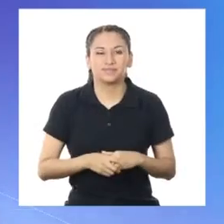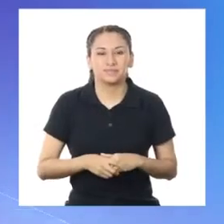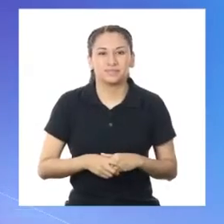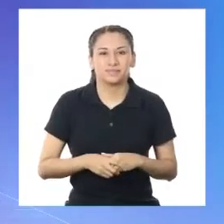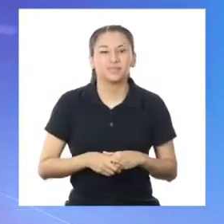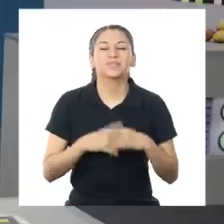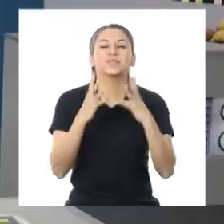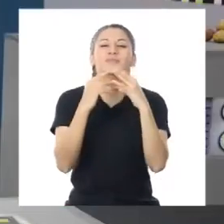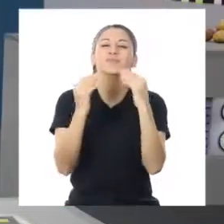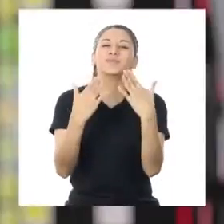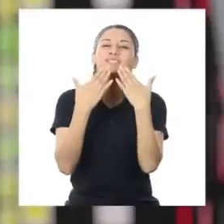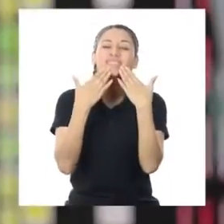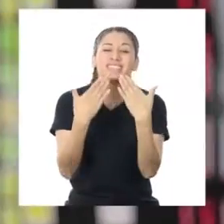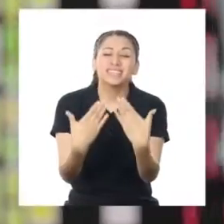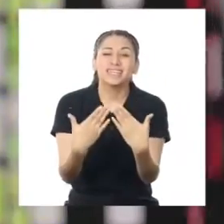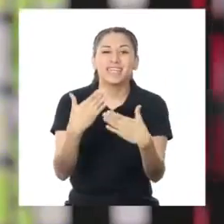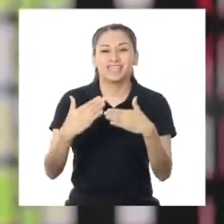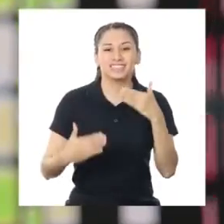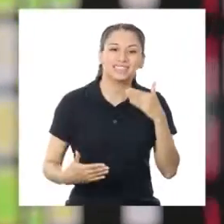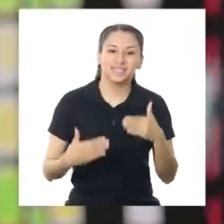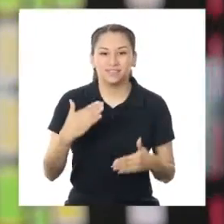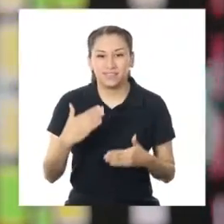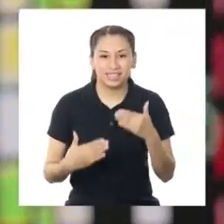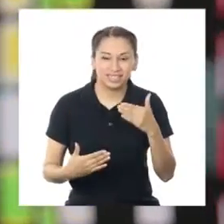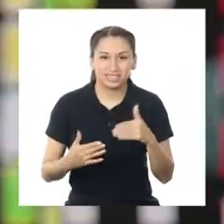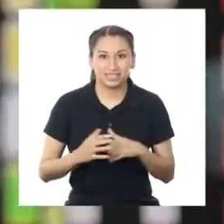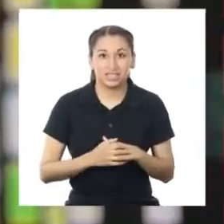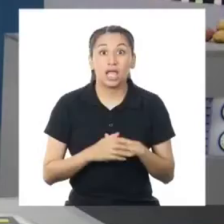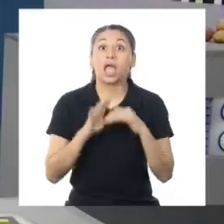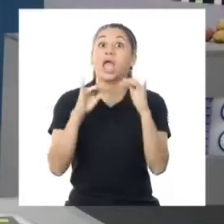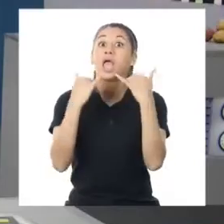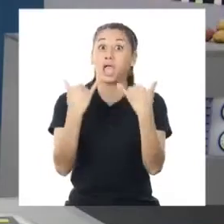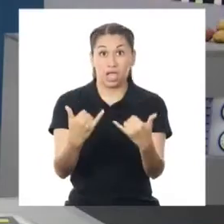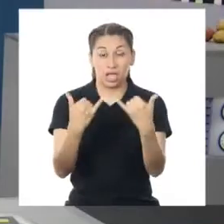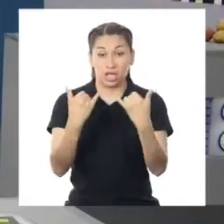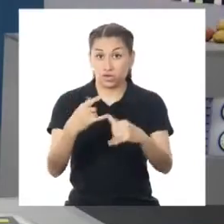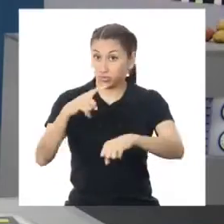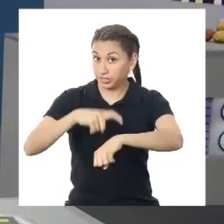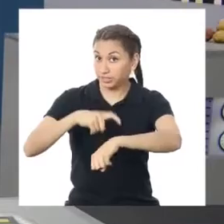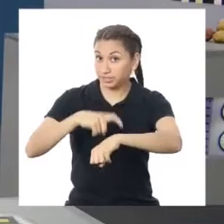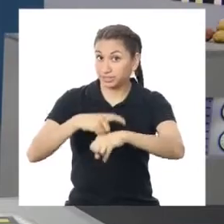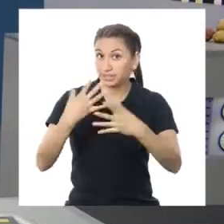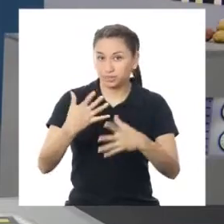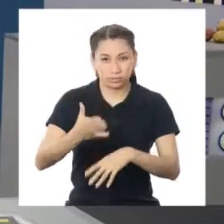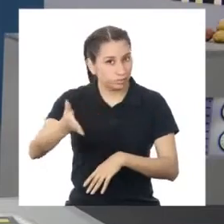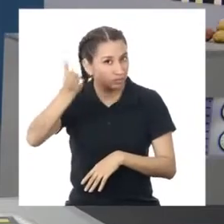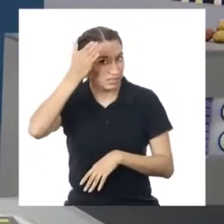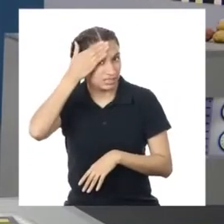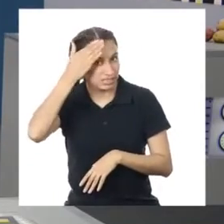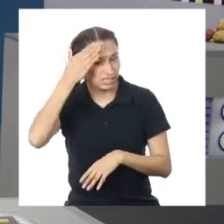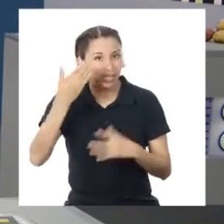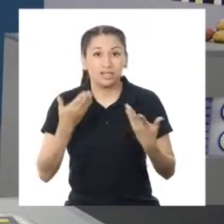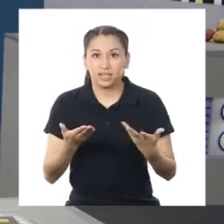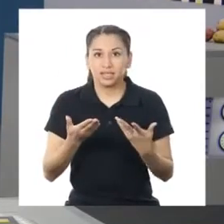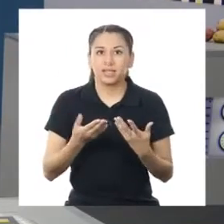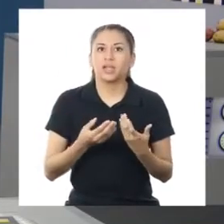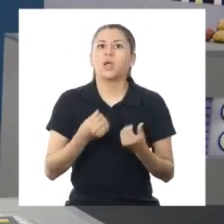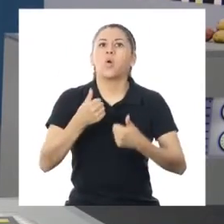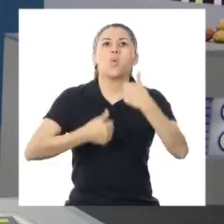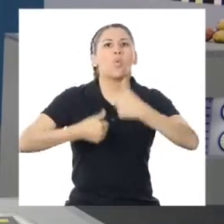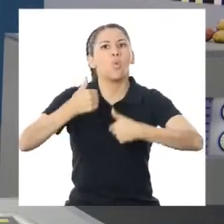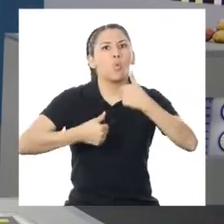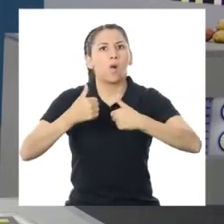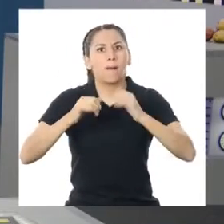selva baja. ¡Muchas gracias, Maca! Ahora es momento de saber qué